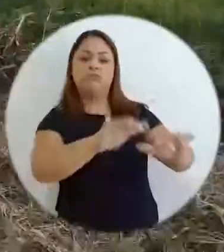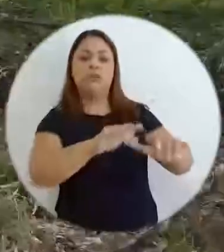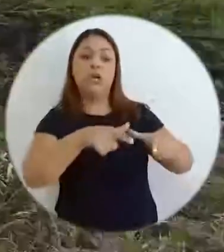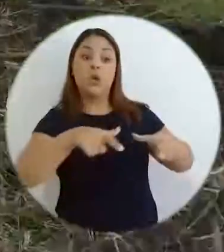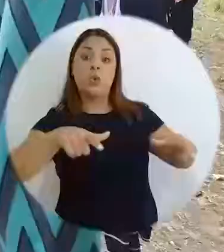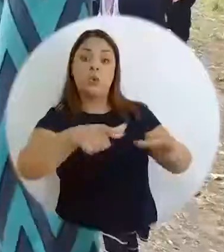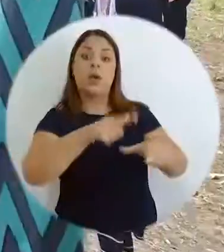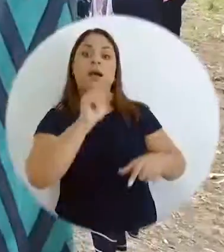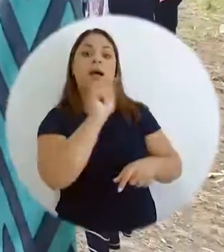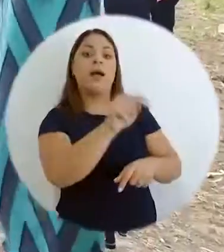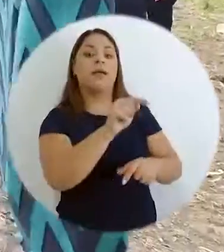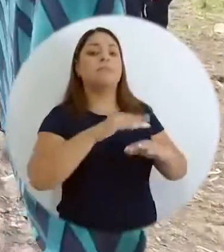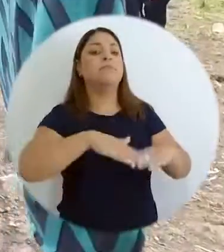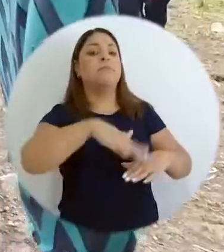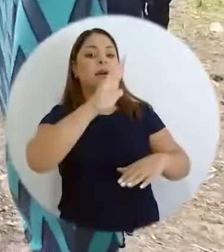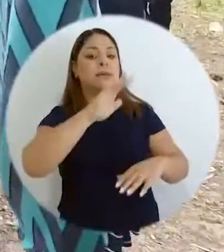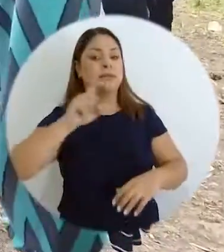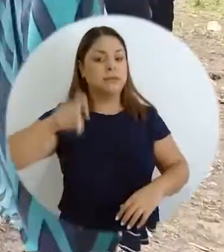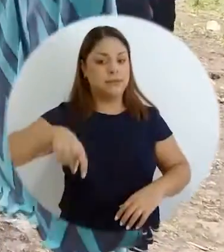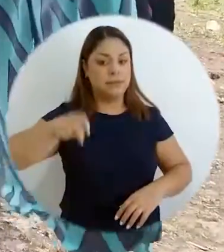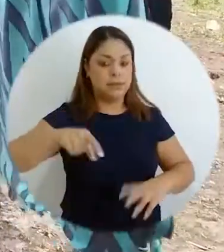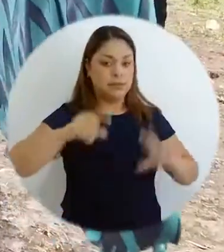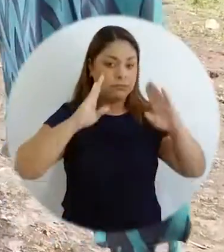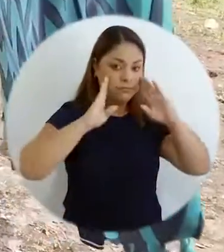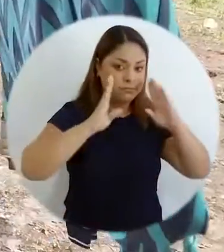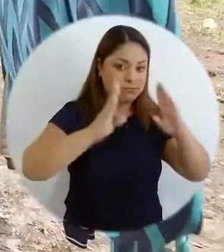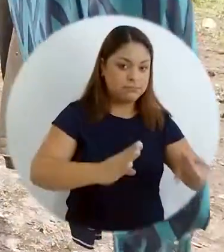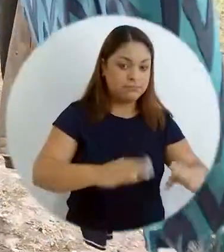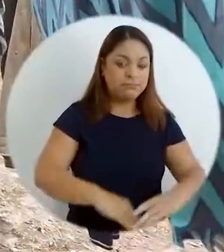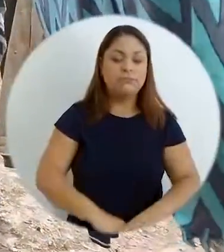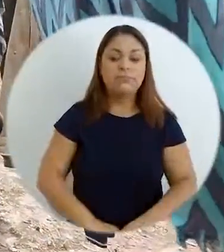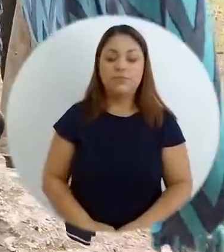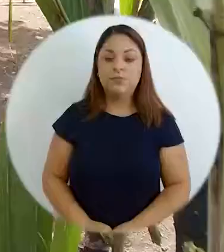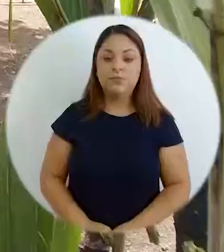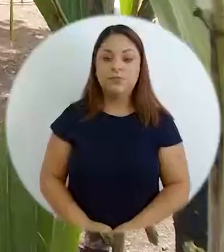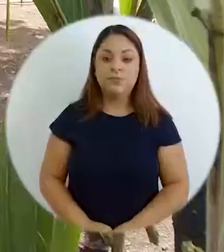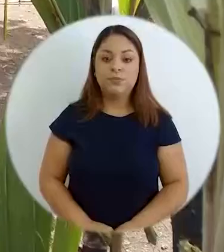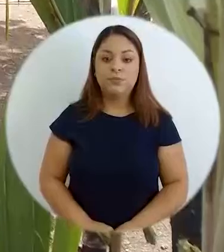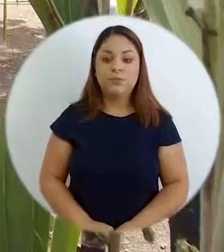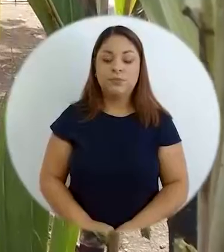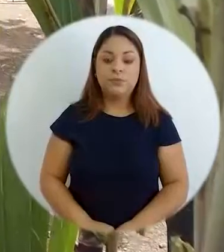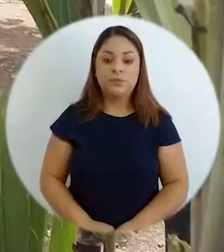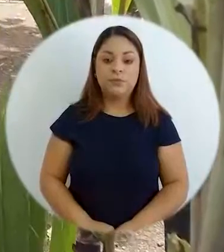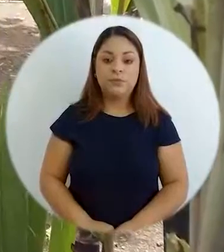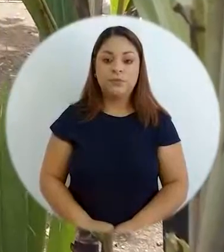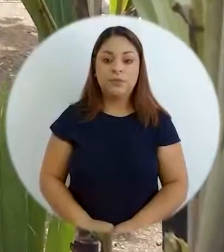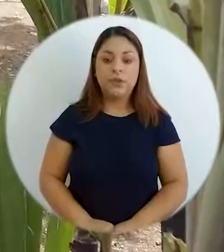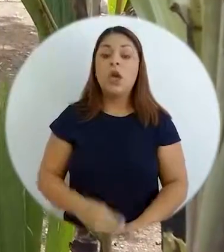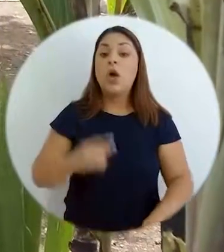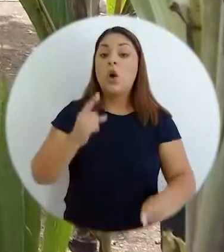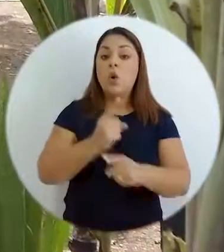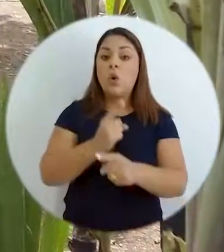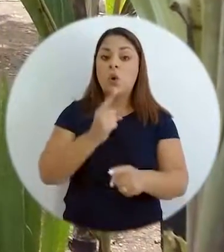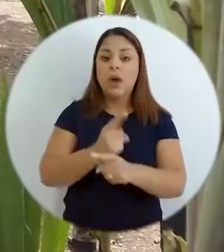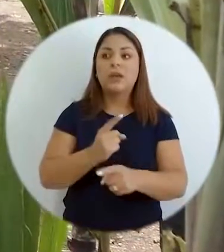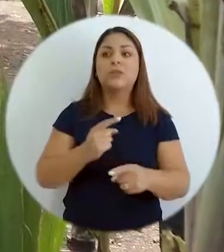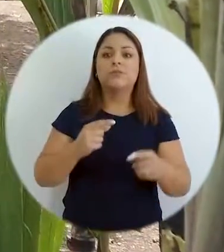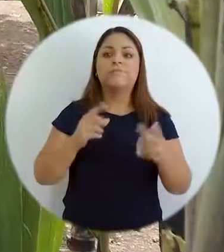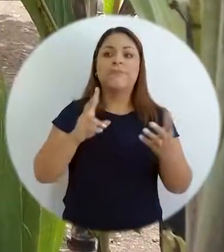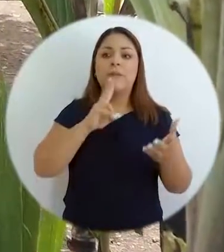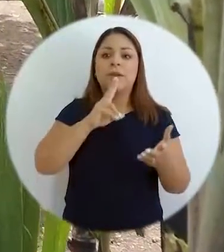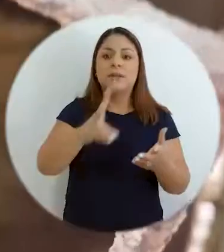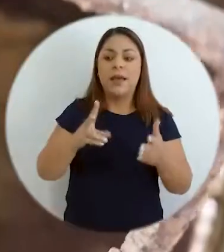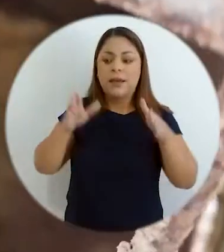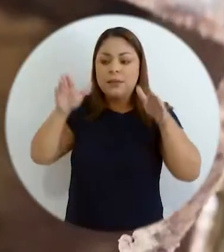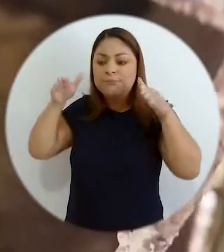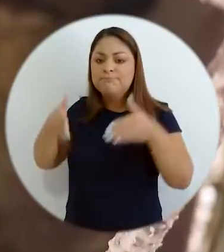necesidades de abordaje. Sí, inclusive esto que está apuntando Fernando, de esa concentración que se da en